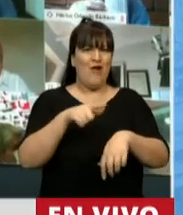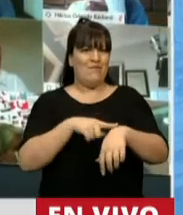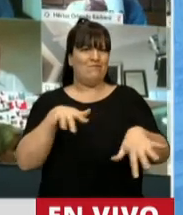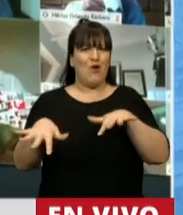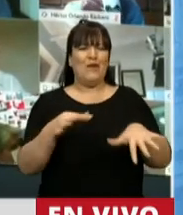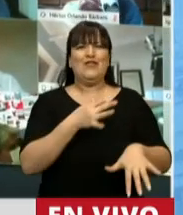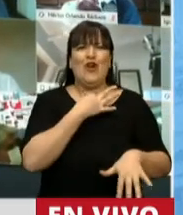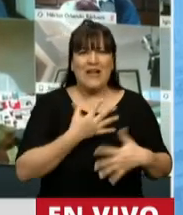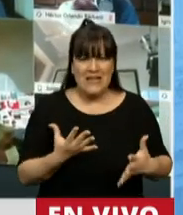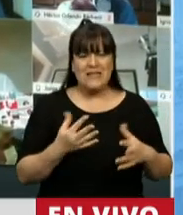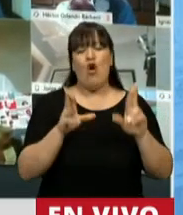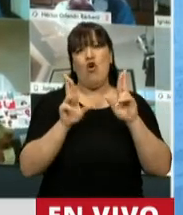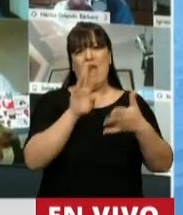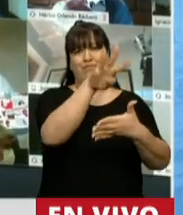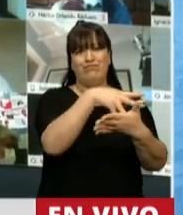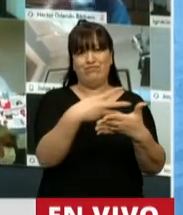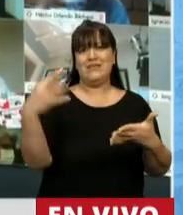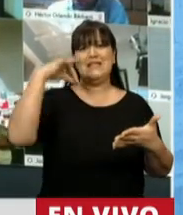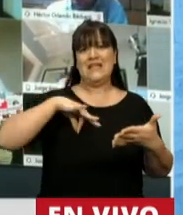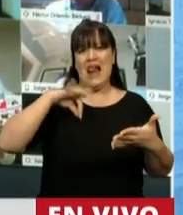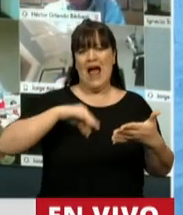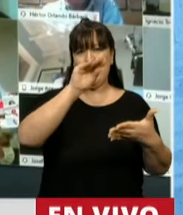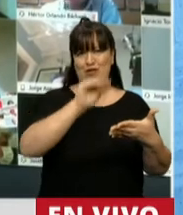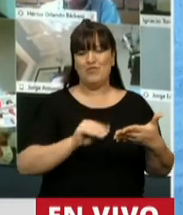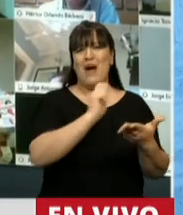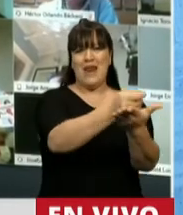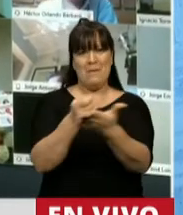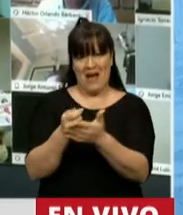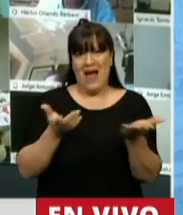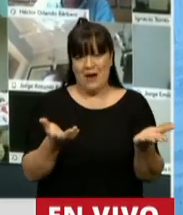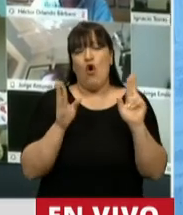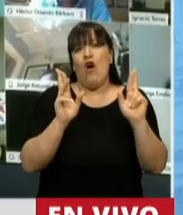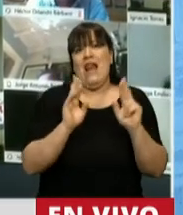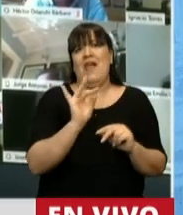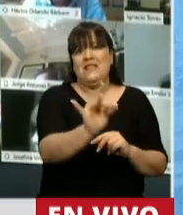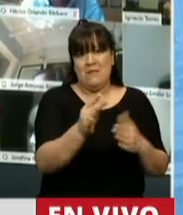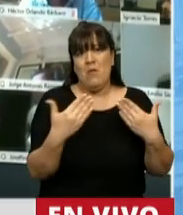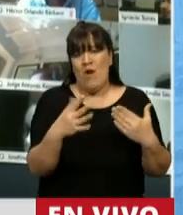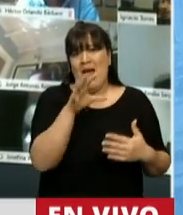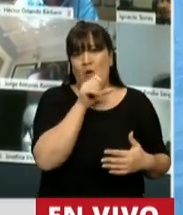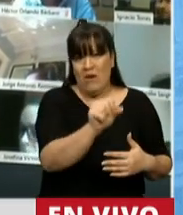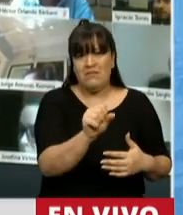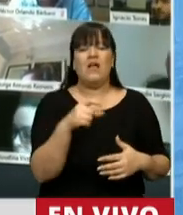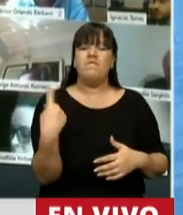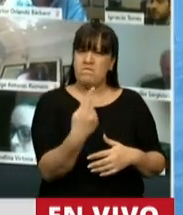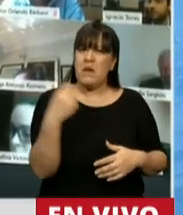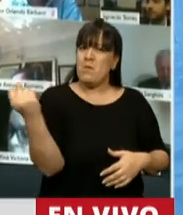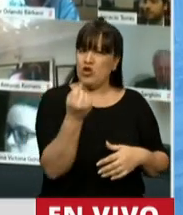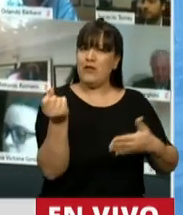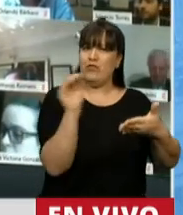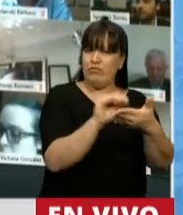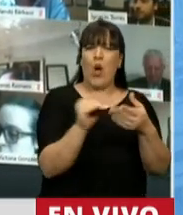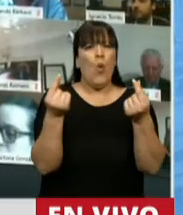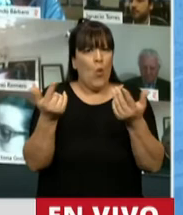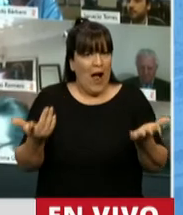con la planilla salarial. Me parece que es un avance importante que esto haya sido tenido en cuenta y valoramos la gestión del